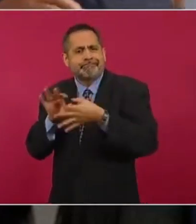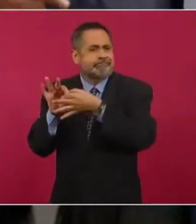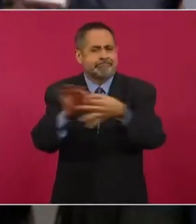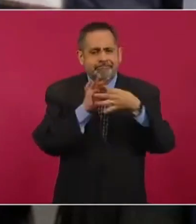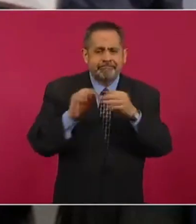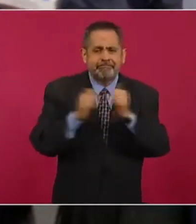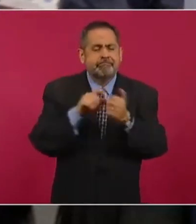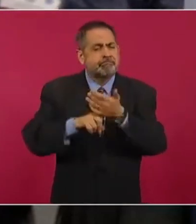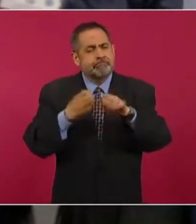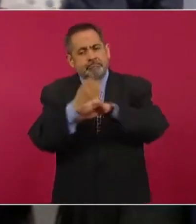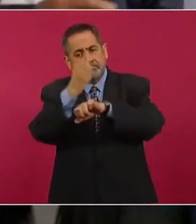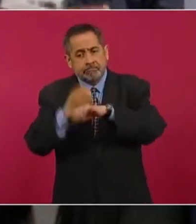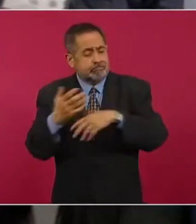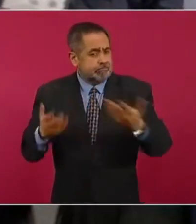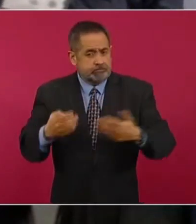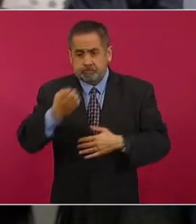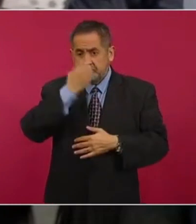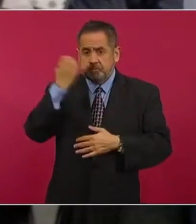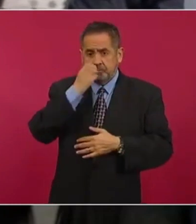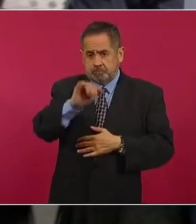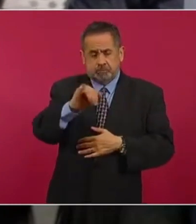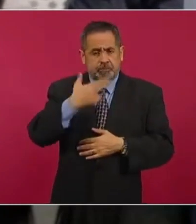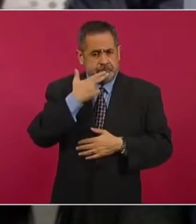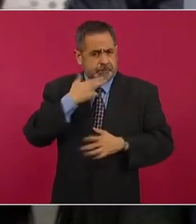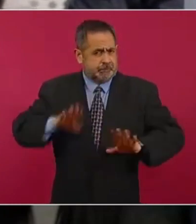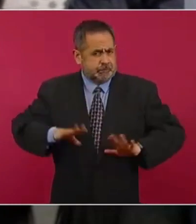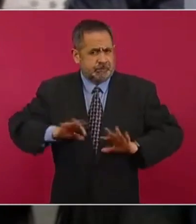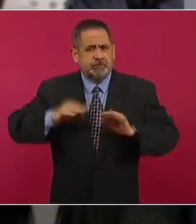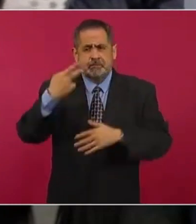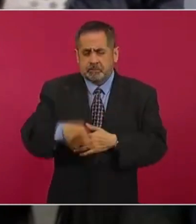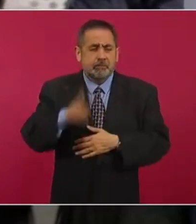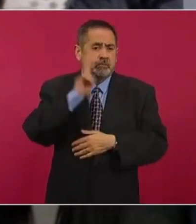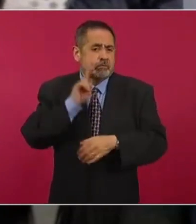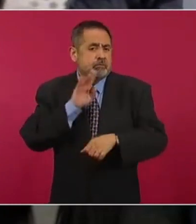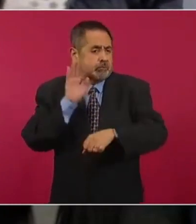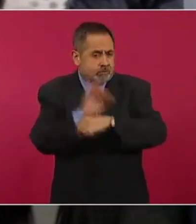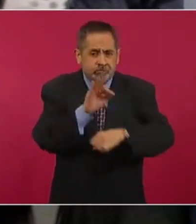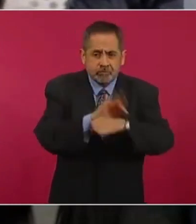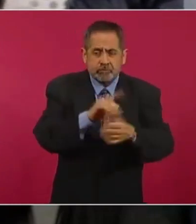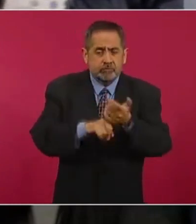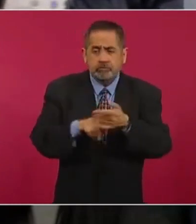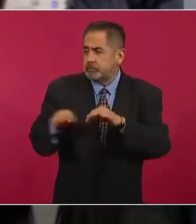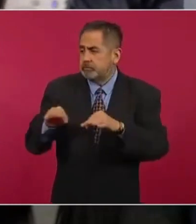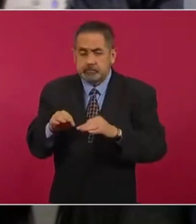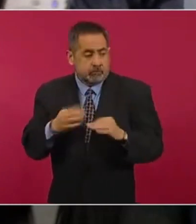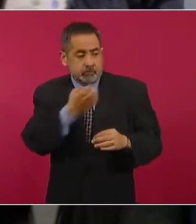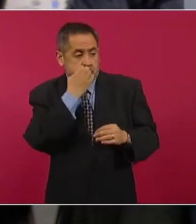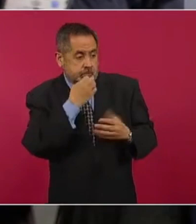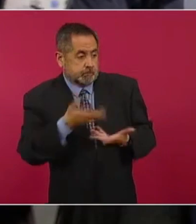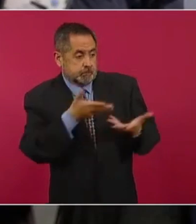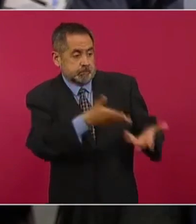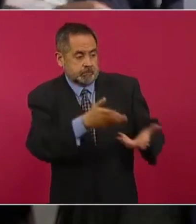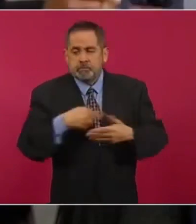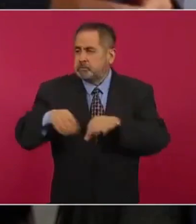escuelas que realmente benefician a las mujeres, que están en muchos casos a cargo de sus casas, las jefas de